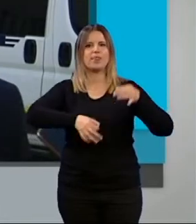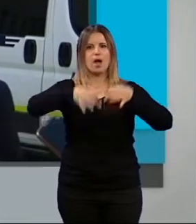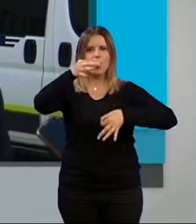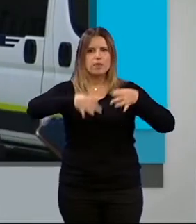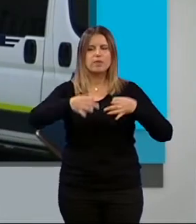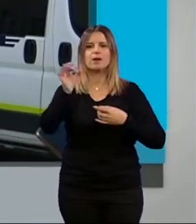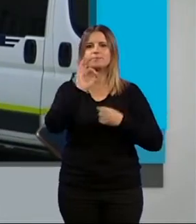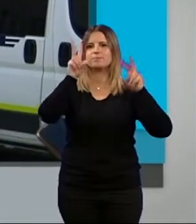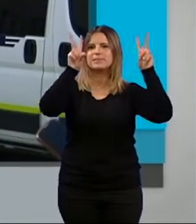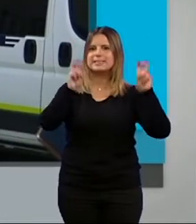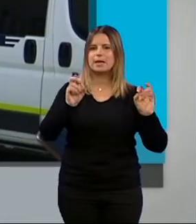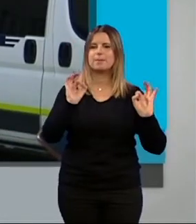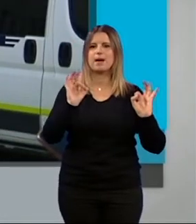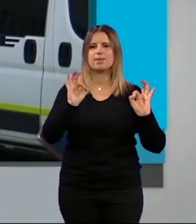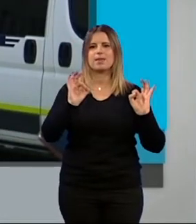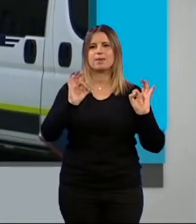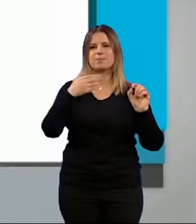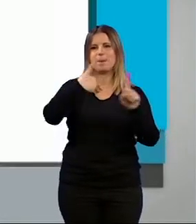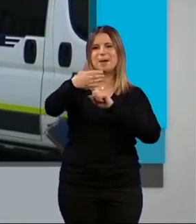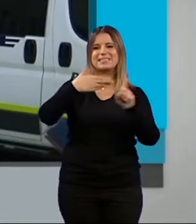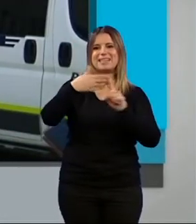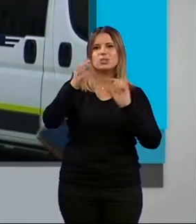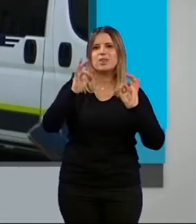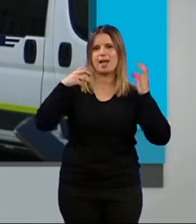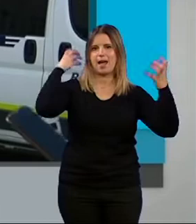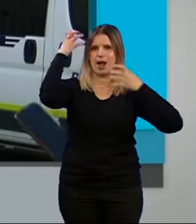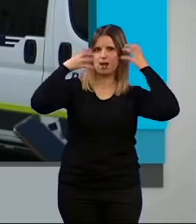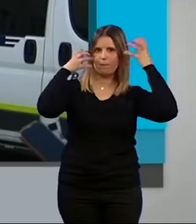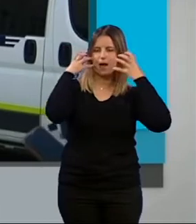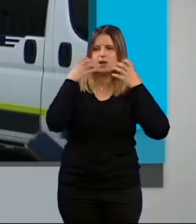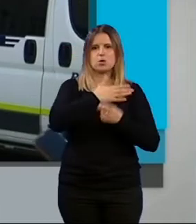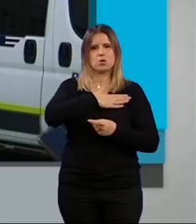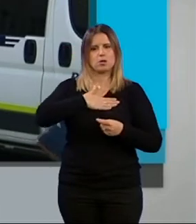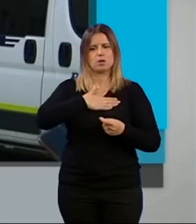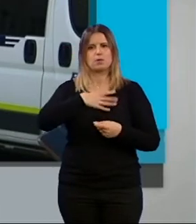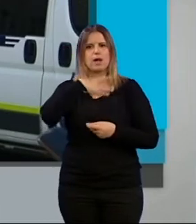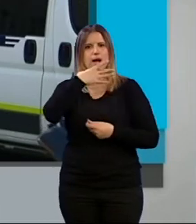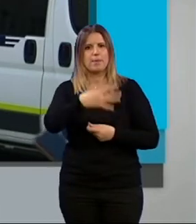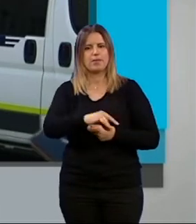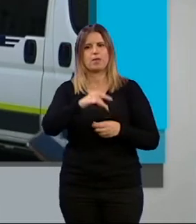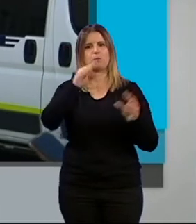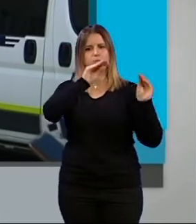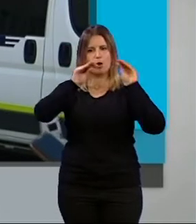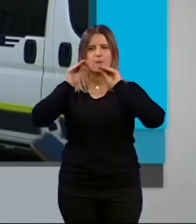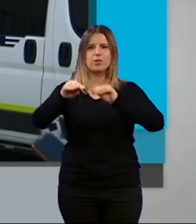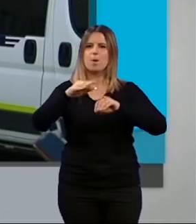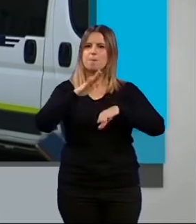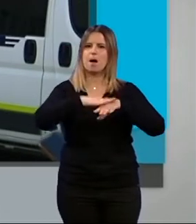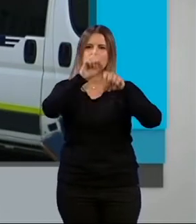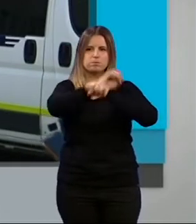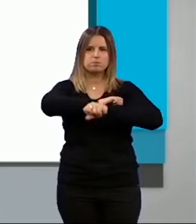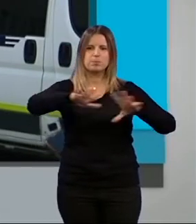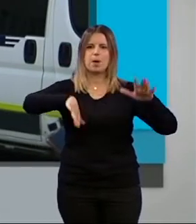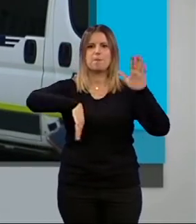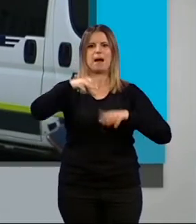materia del maltrato animal. Tenemos que dar soporte y capacidad para llegar a más de 3